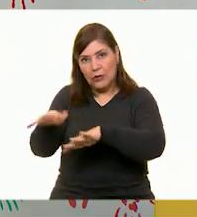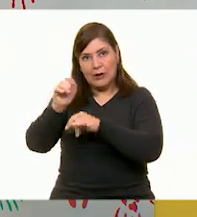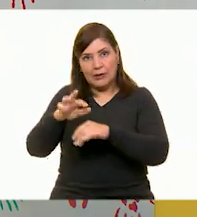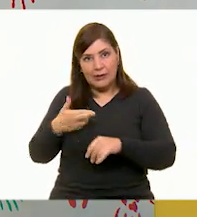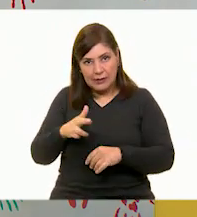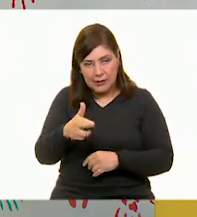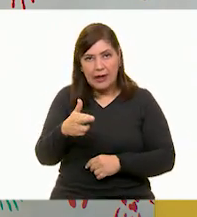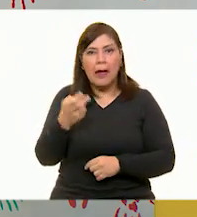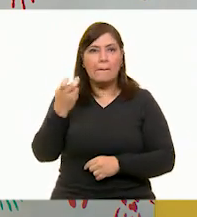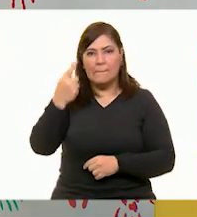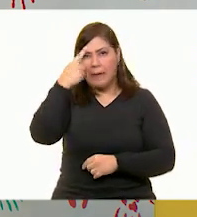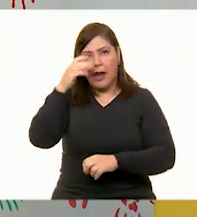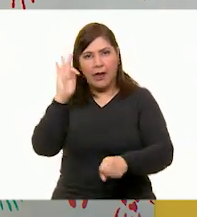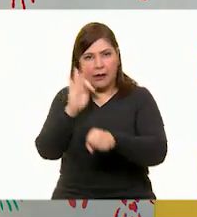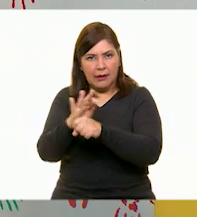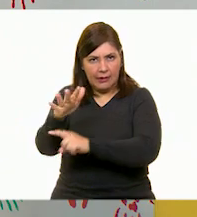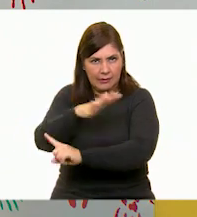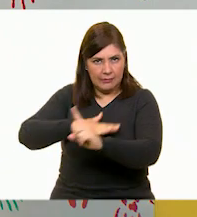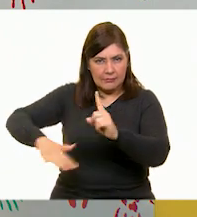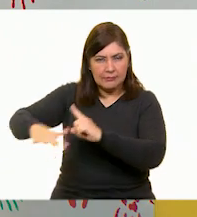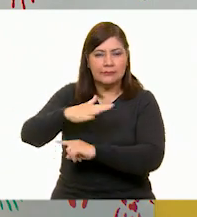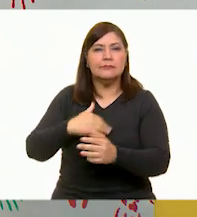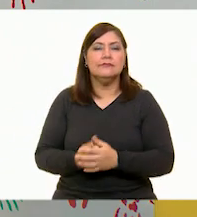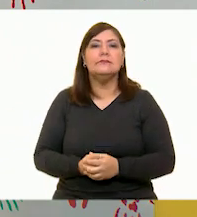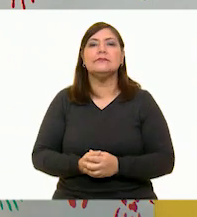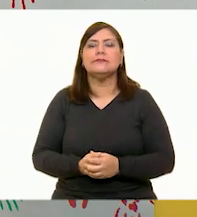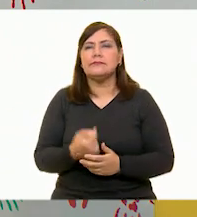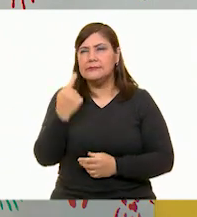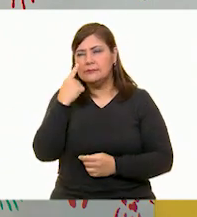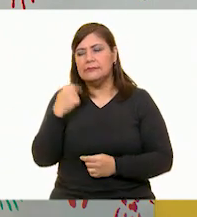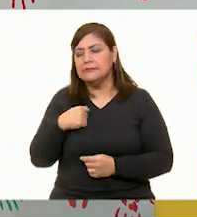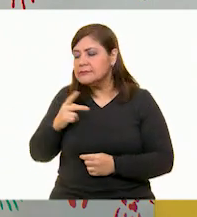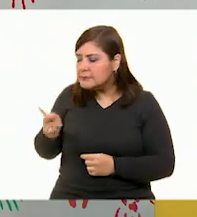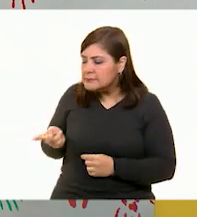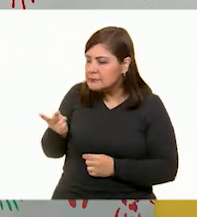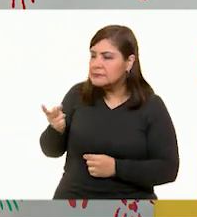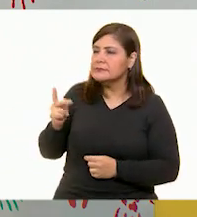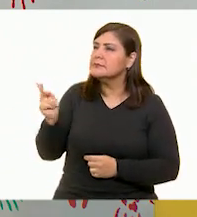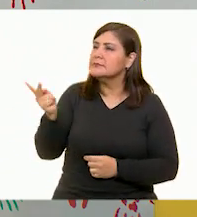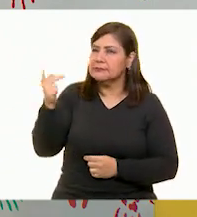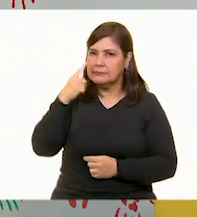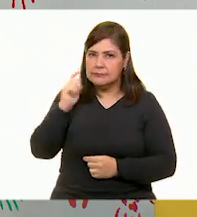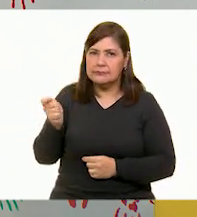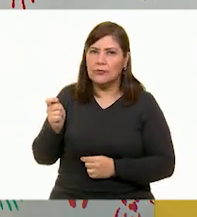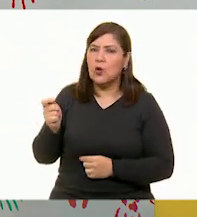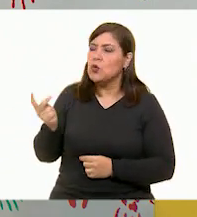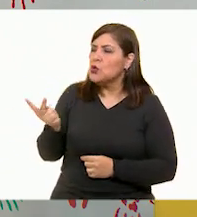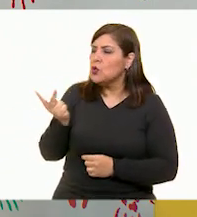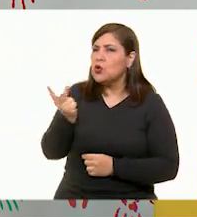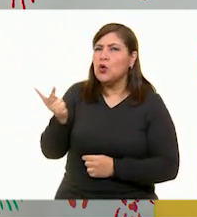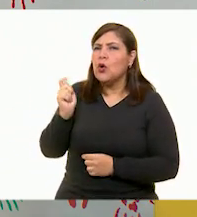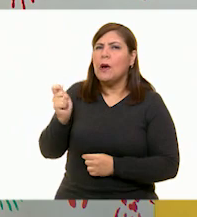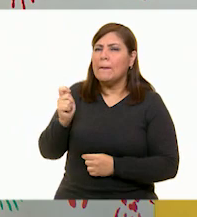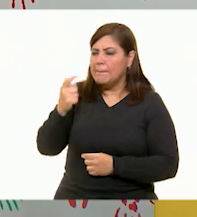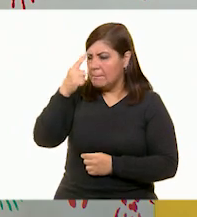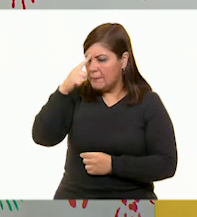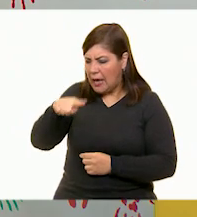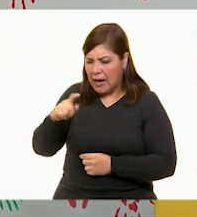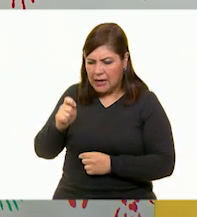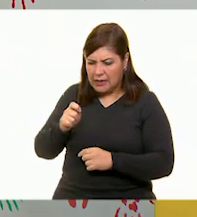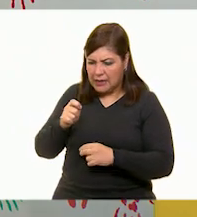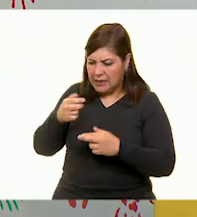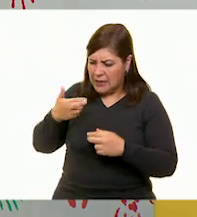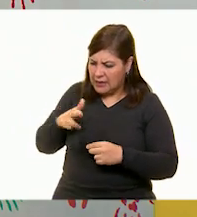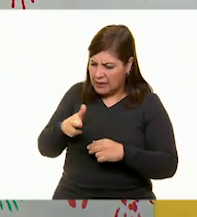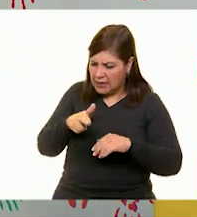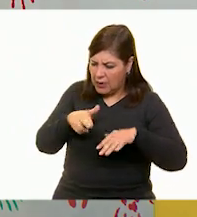cruzar por el medio ambiente, les voy a preguntar algo. Sí. Vamos a pensar ahora por qué quieren cruzar el río, por qué queremos que